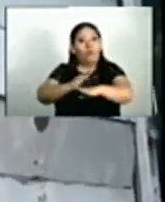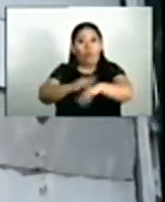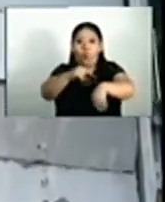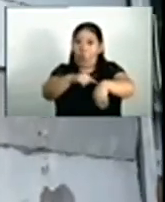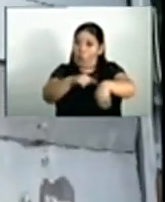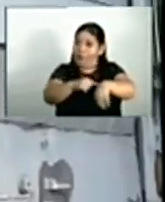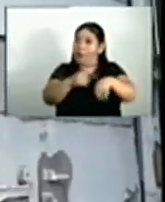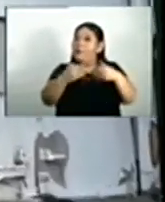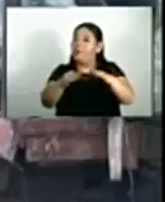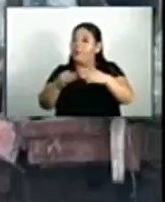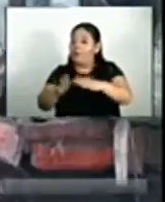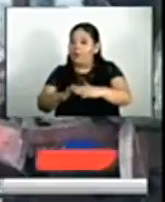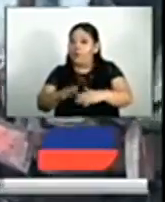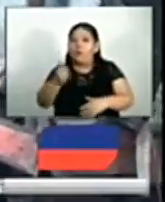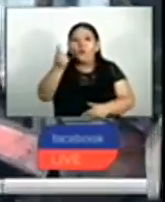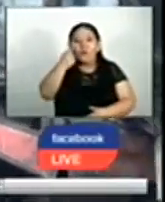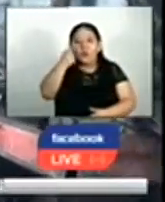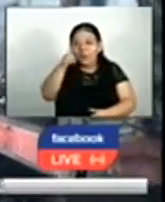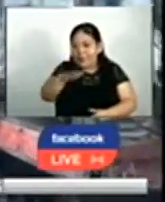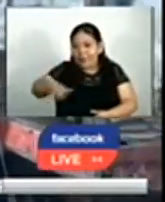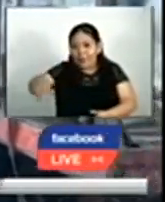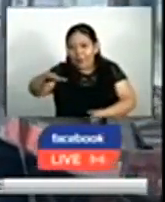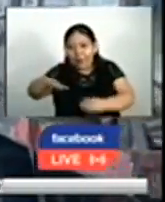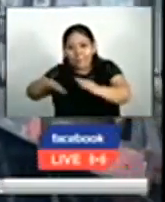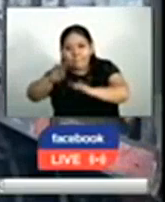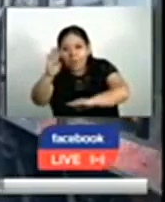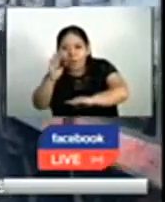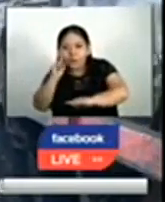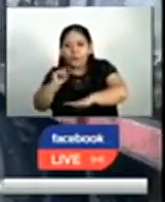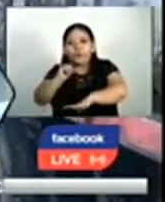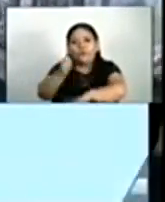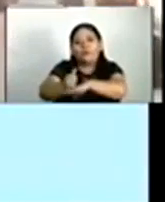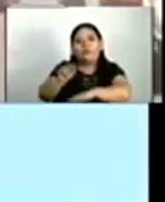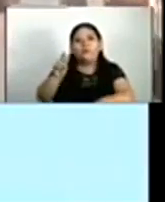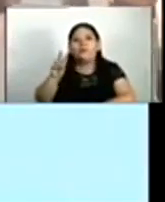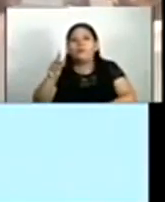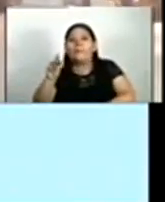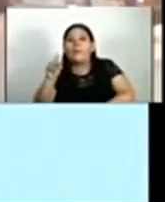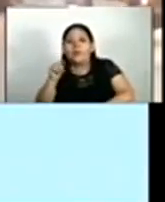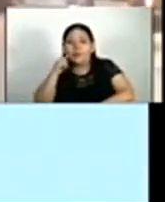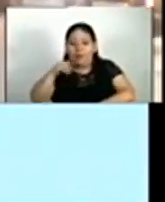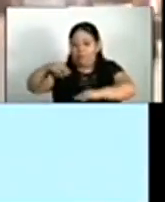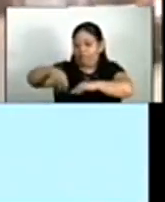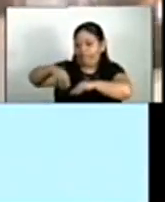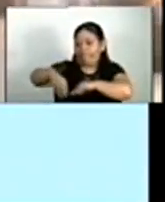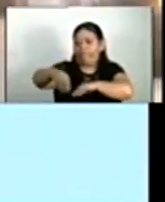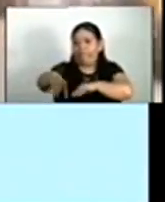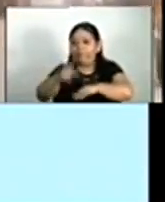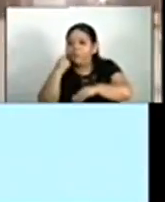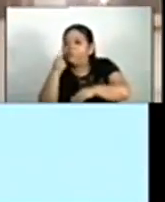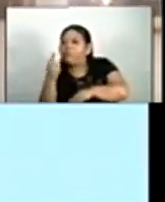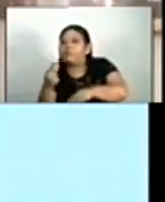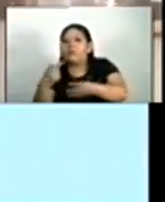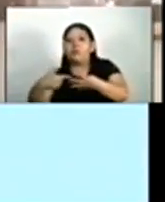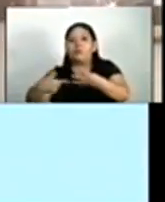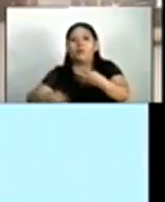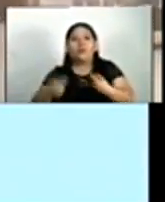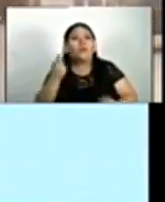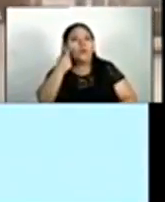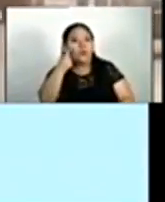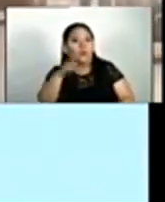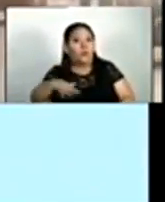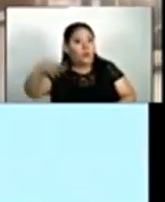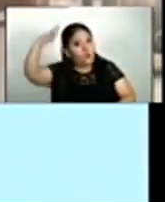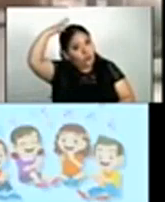permitido. Los puntos donde se ha ubicado el viceministerio con estos controles para hacer cumplir restricciones son Los